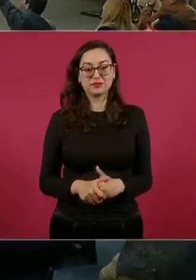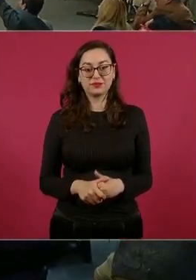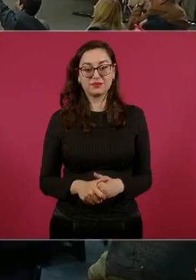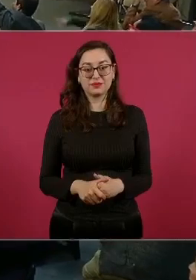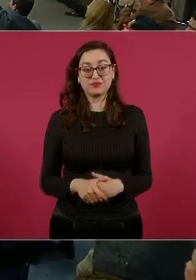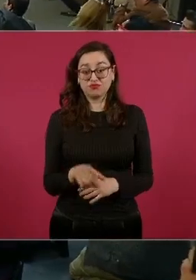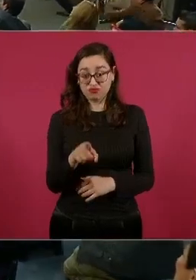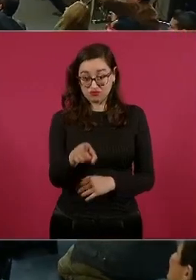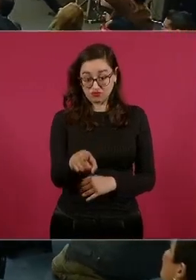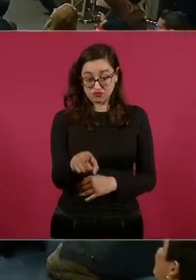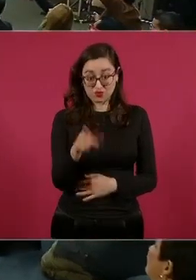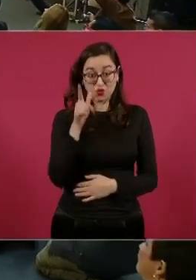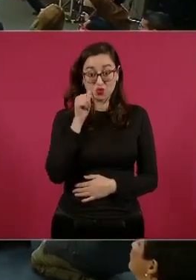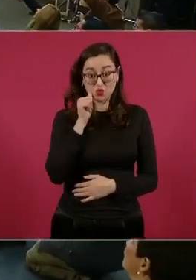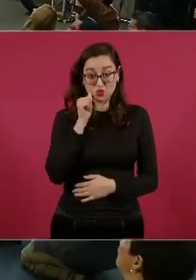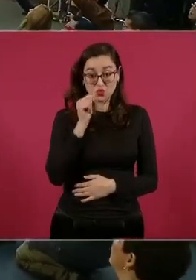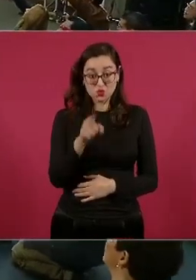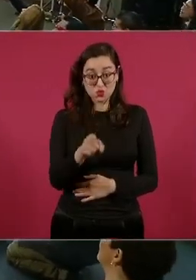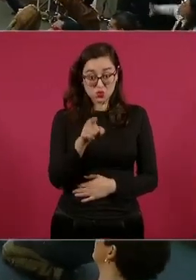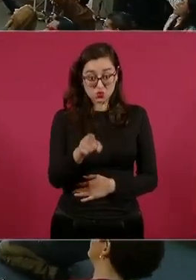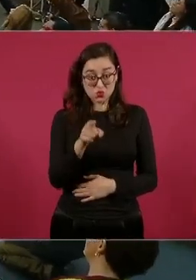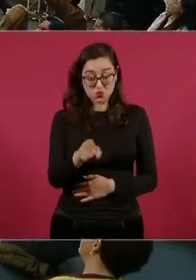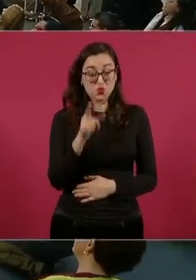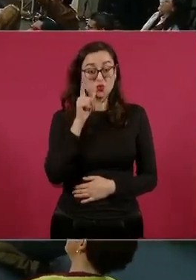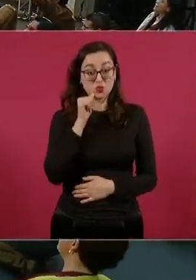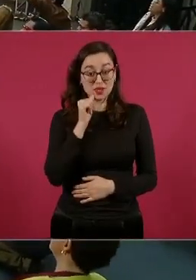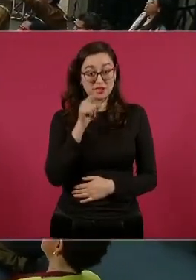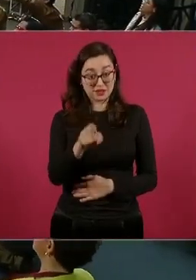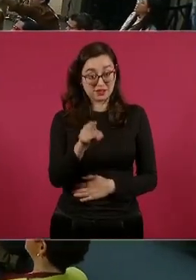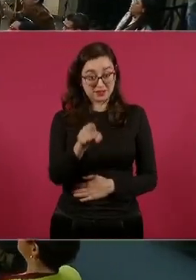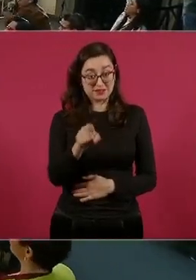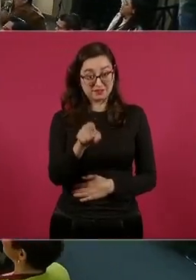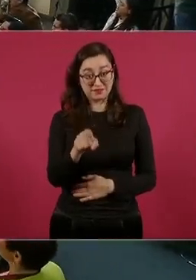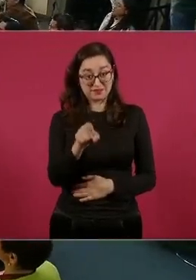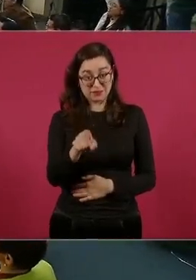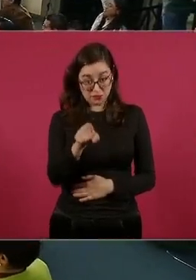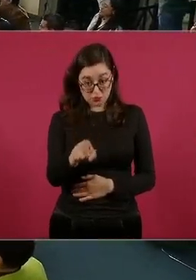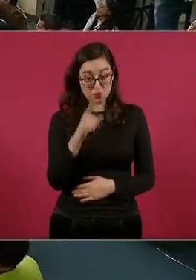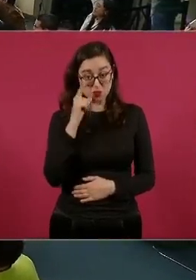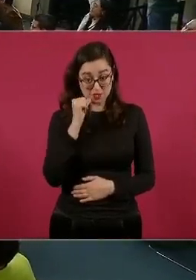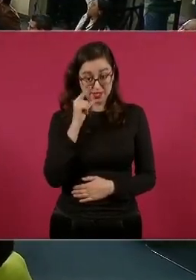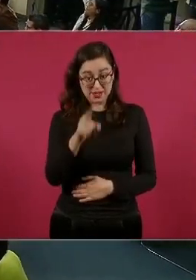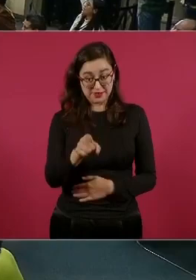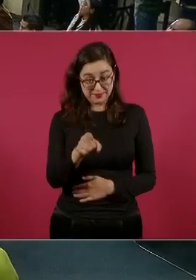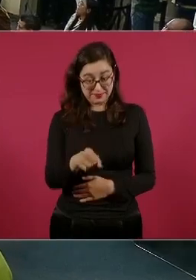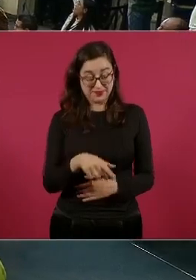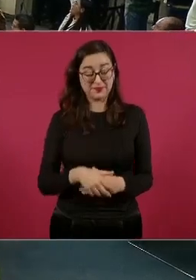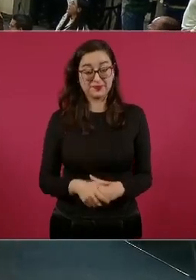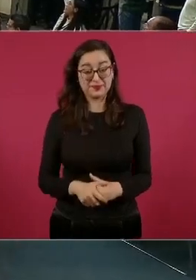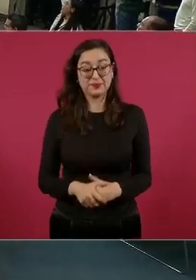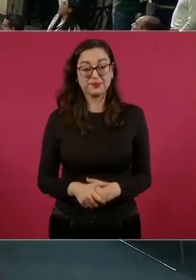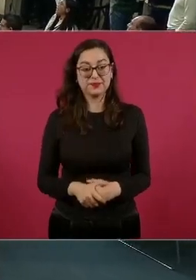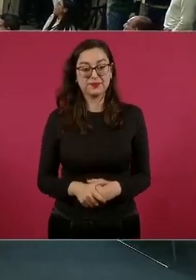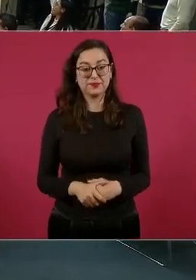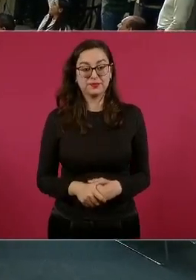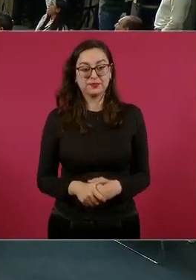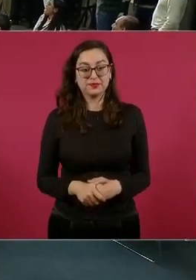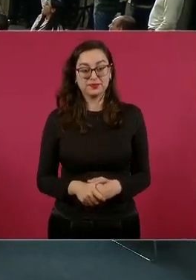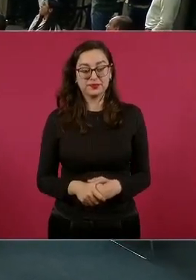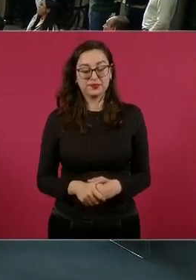¿Tú mañana? No, no, este señor merece todo, tú, tú mañana. Bueno,